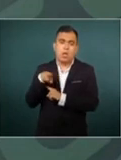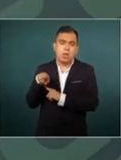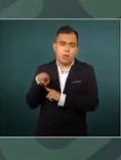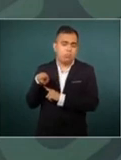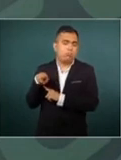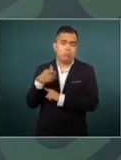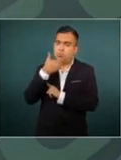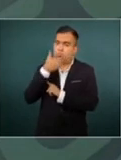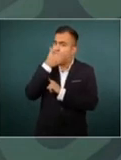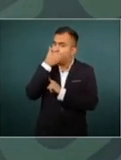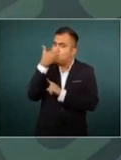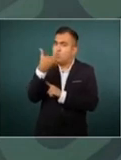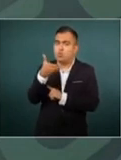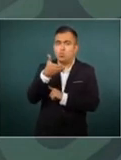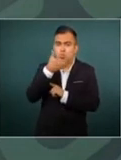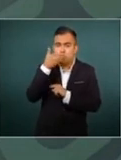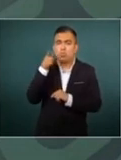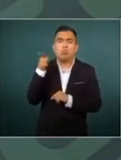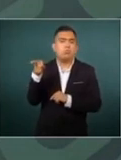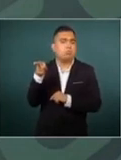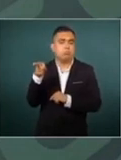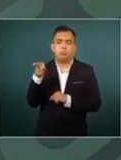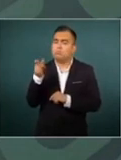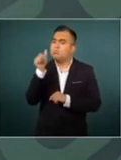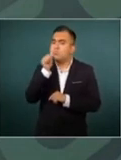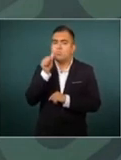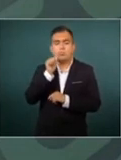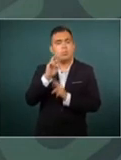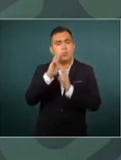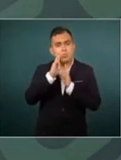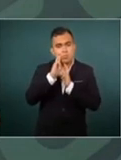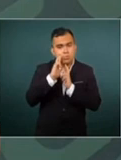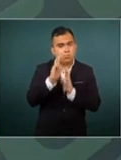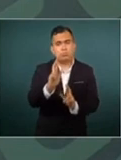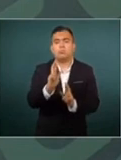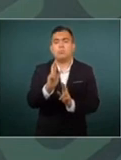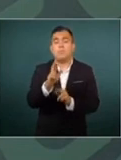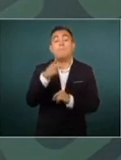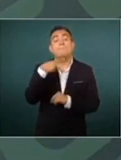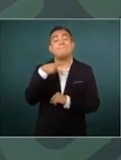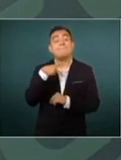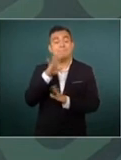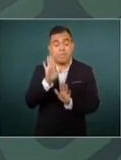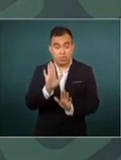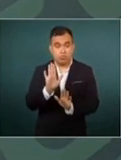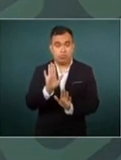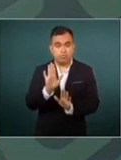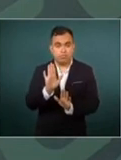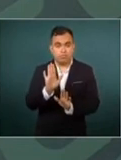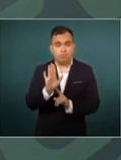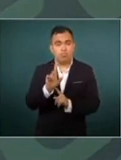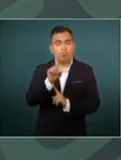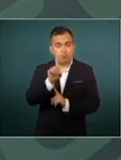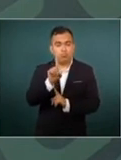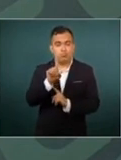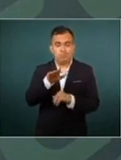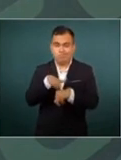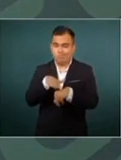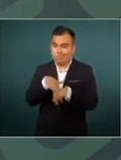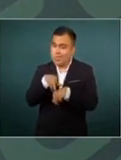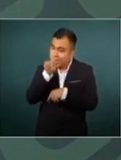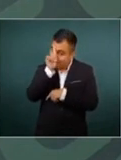acostumbrado a responder todo nada más una recomendación